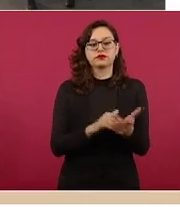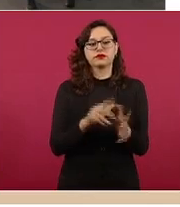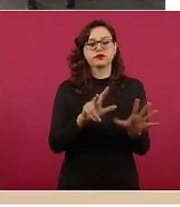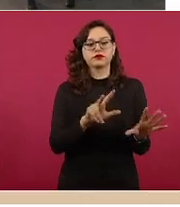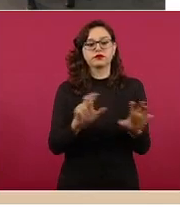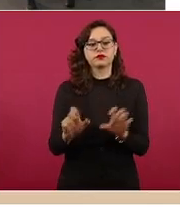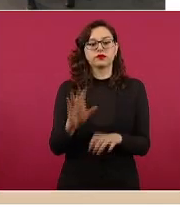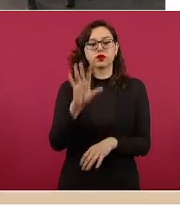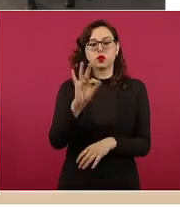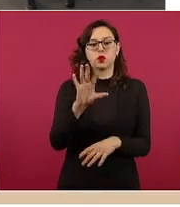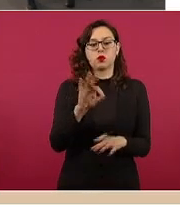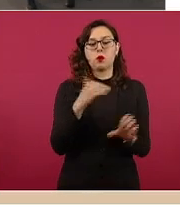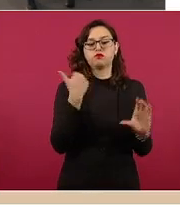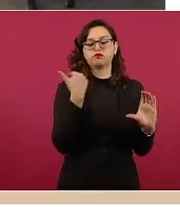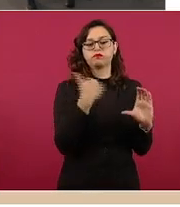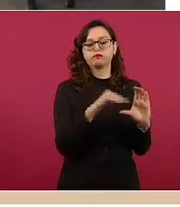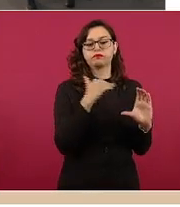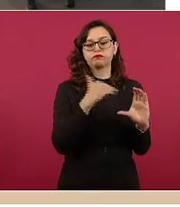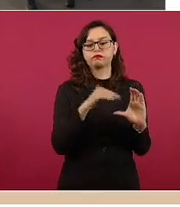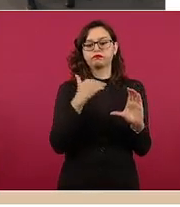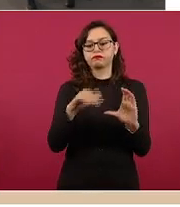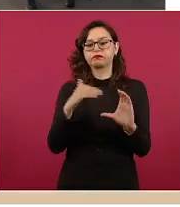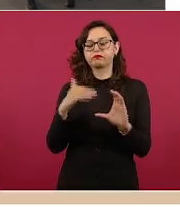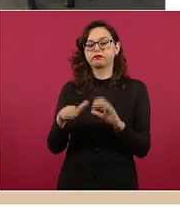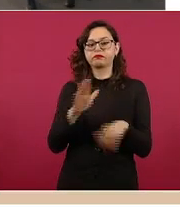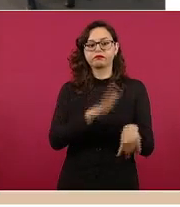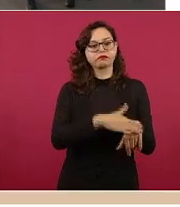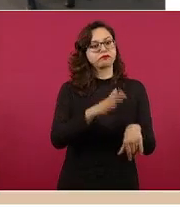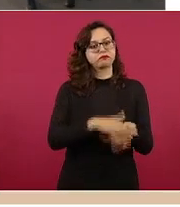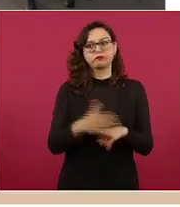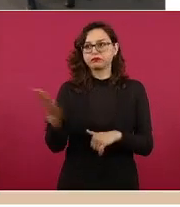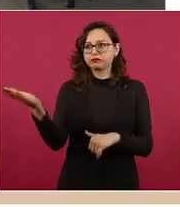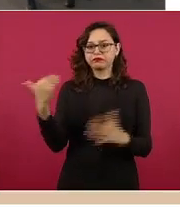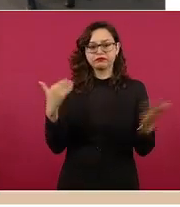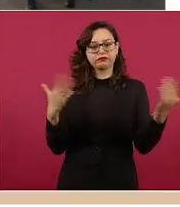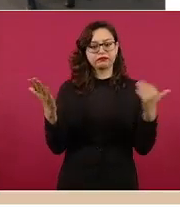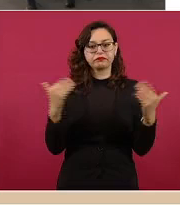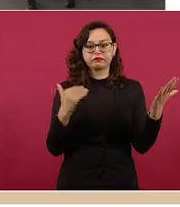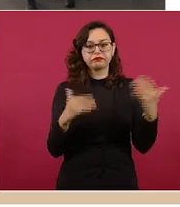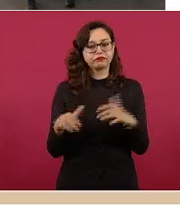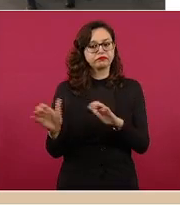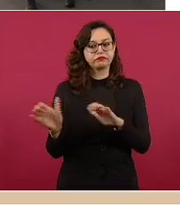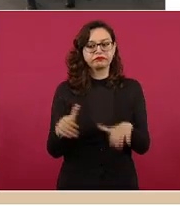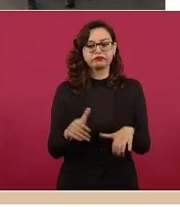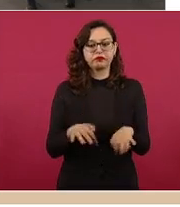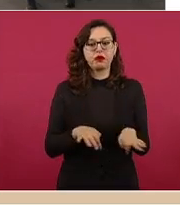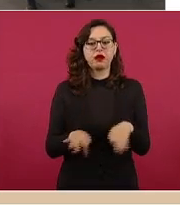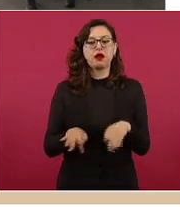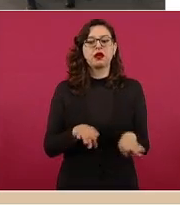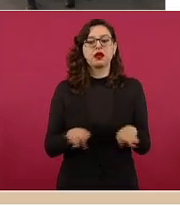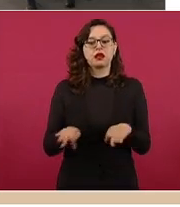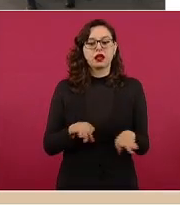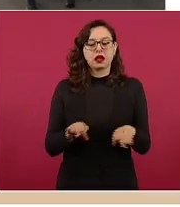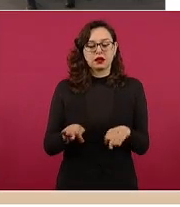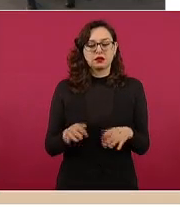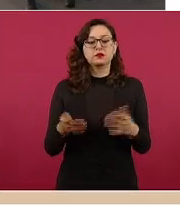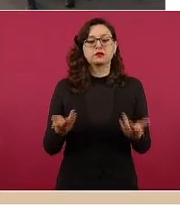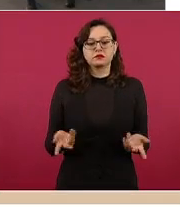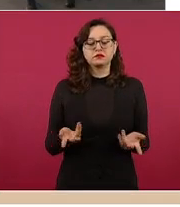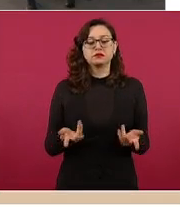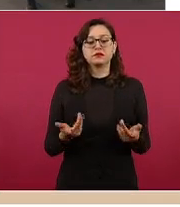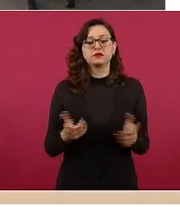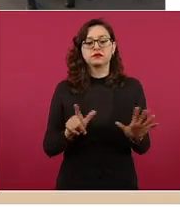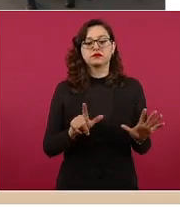correos para convocar a los postulantes, estuvieron presentes 706